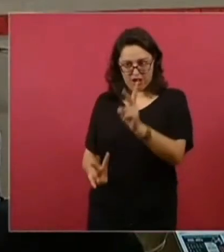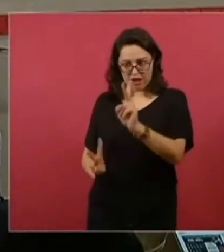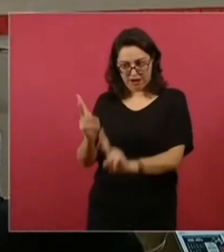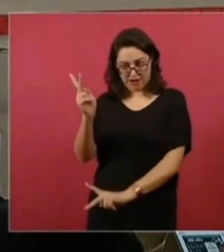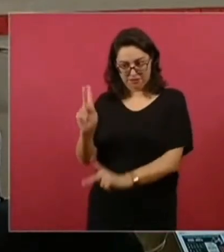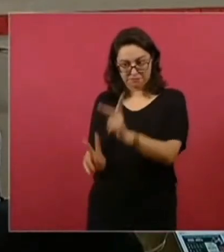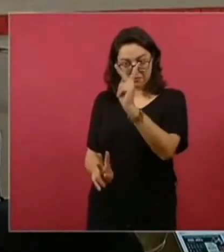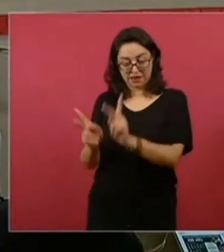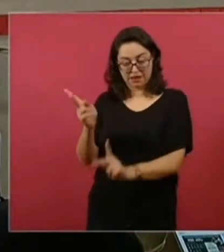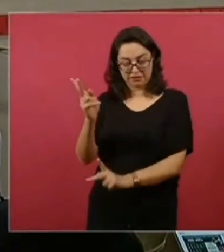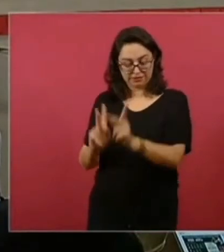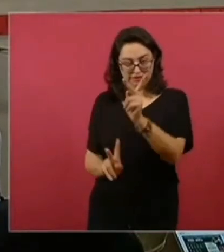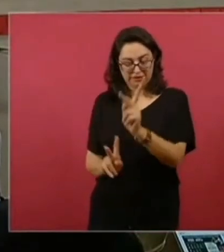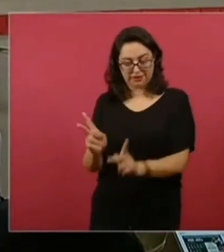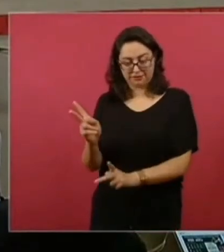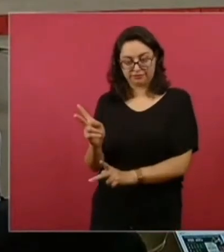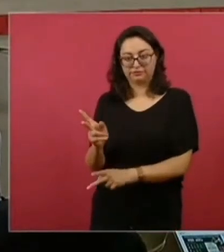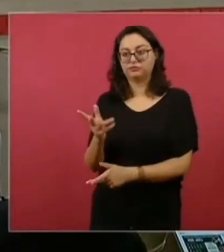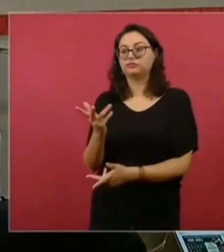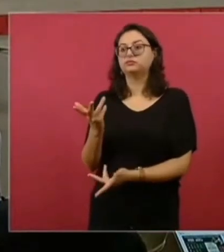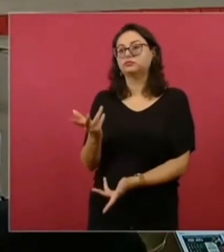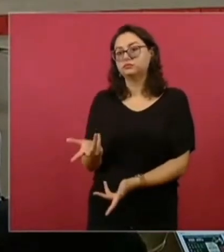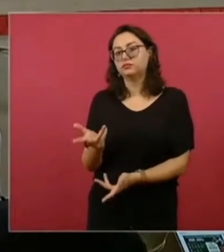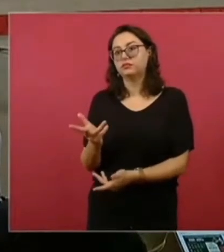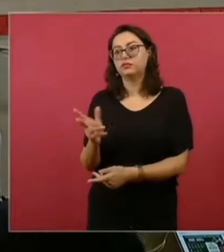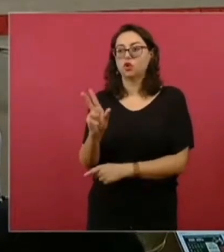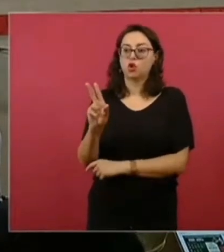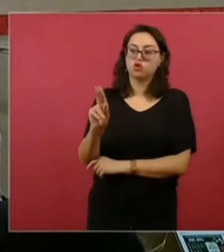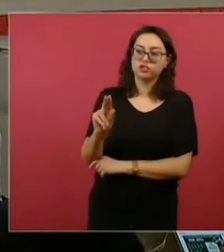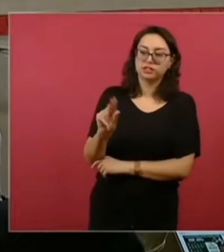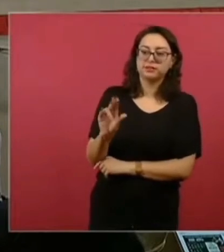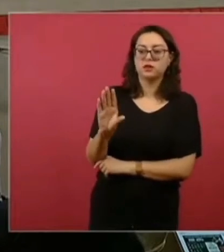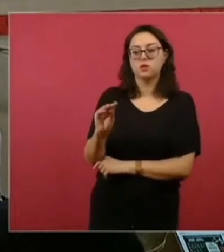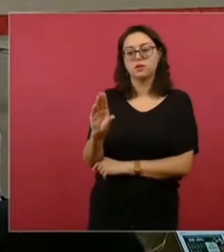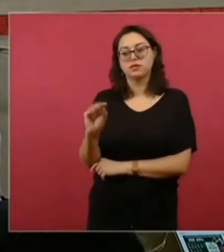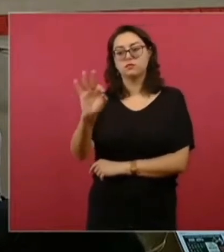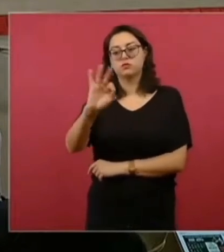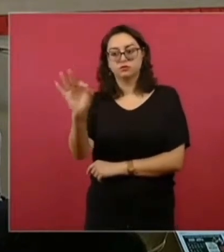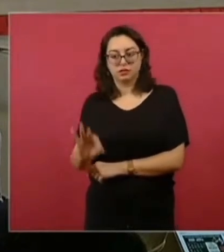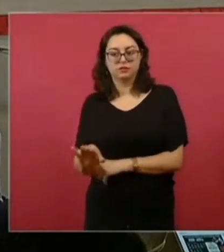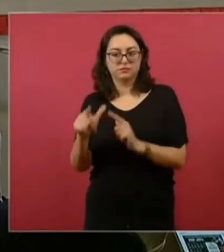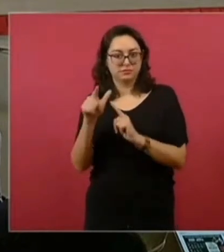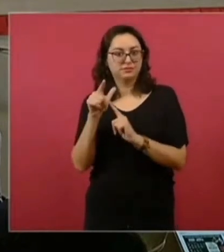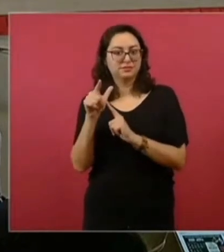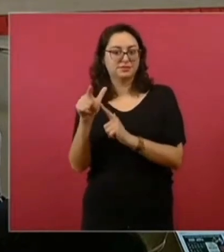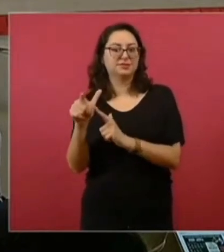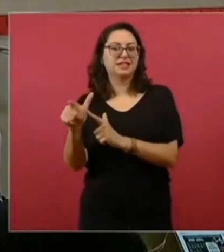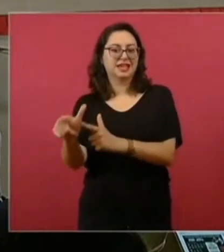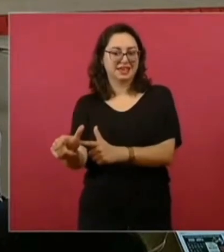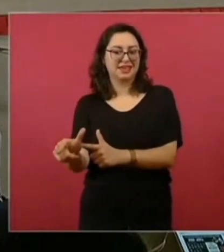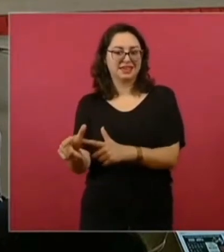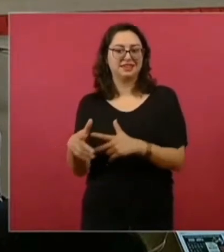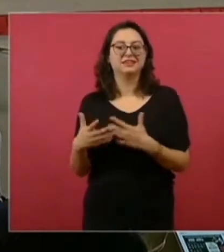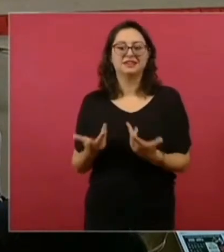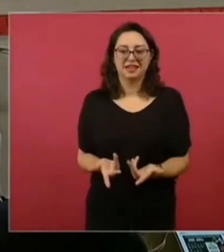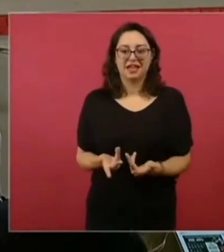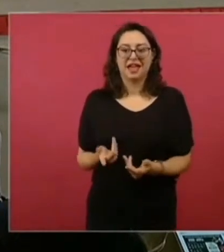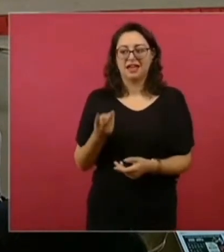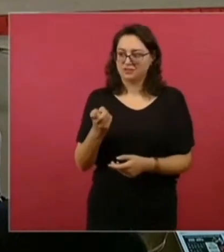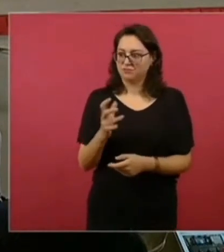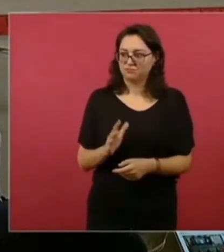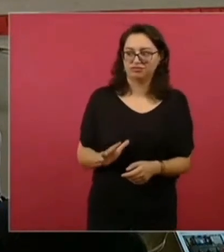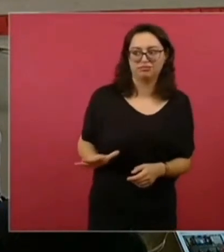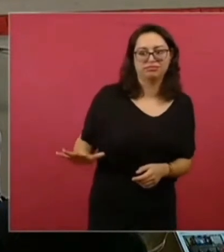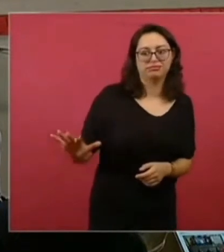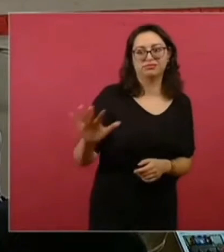sucede en Centroamérica, esos tienen una esperanza entre 80 y 90%. Entonces, se eleva completamente la productividad de todo